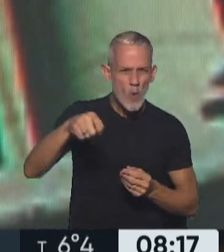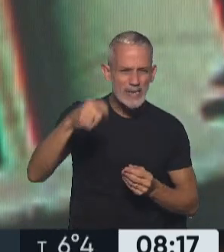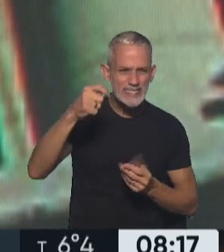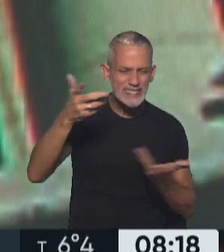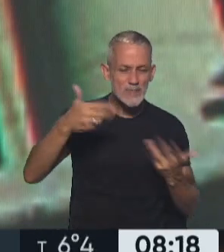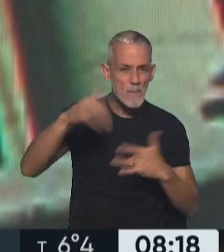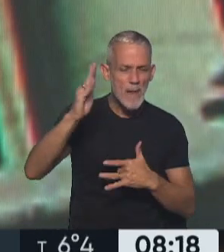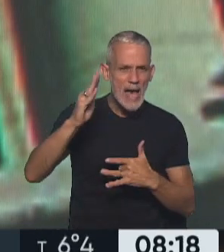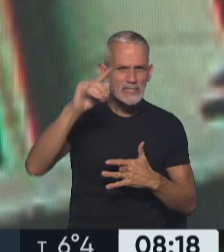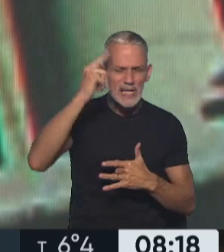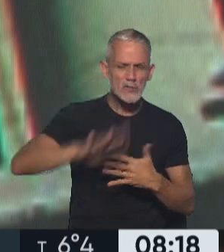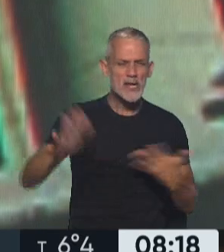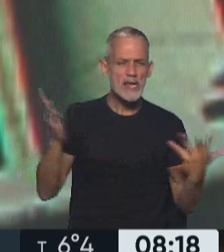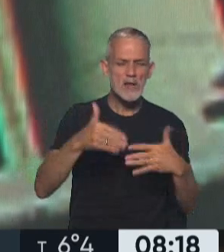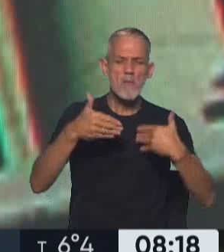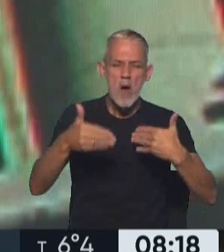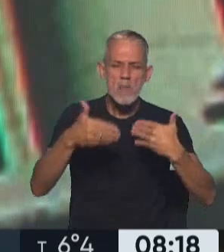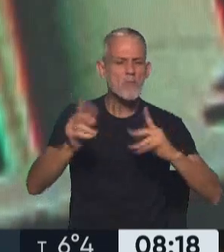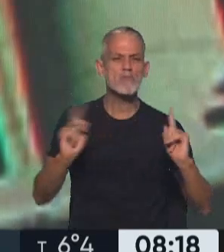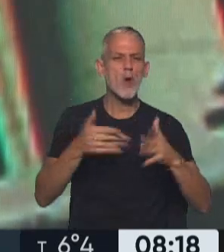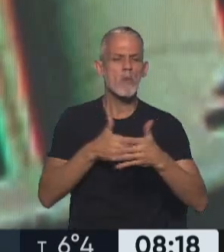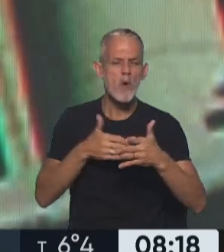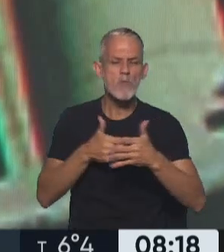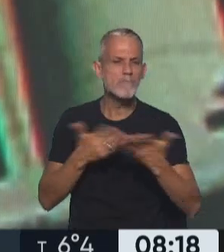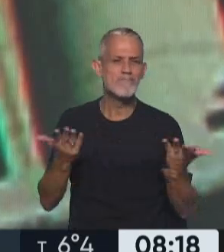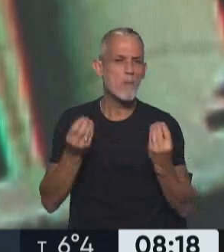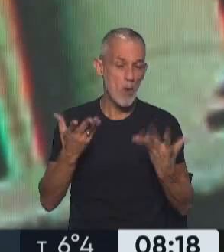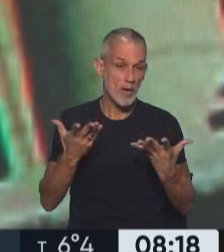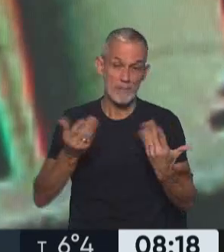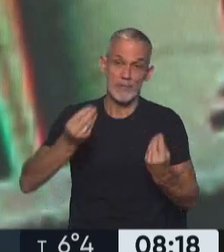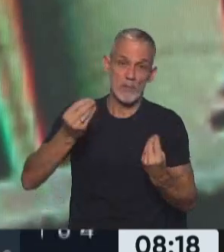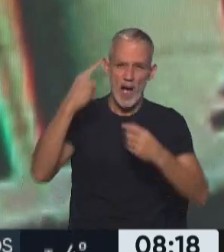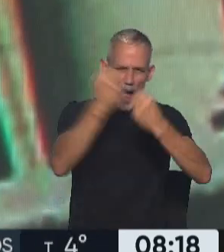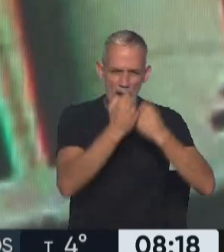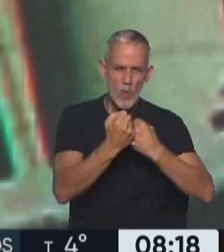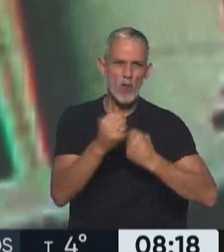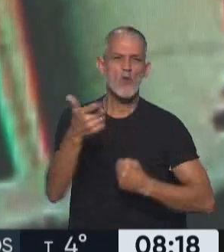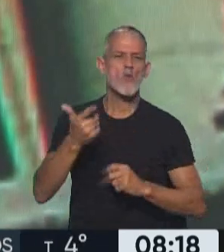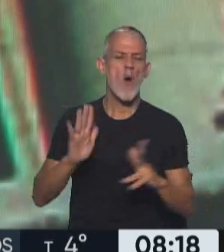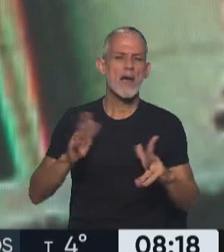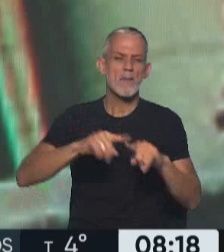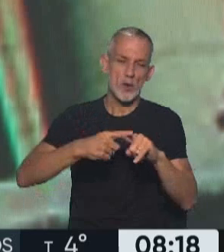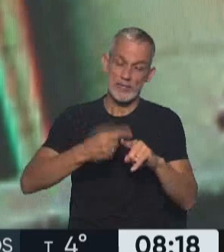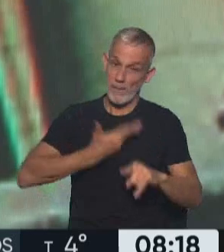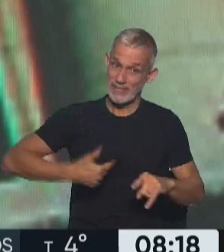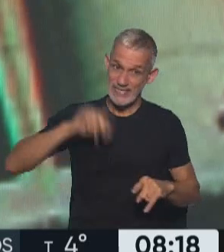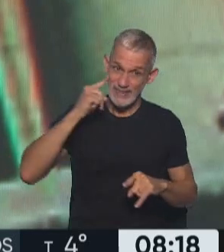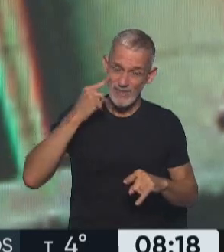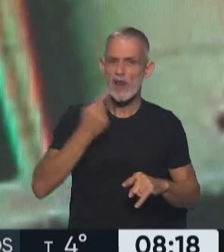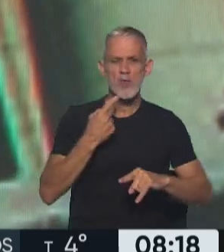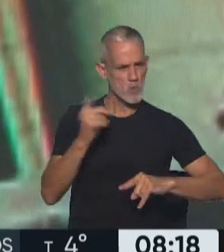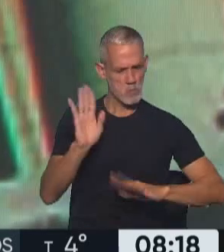Y hasta ahora la idea era que no avanzaba porque no había un consenso, una voluntad política. El presidente ayer